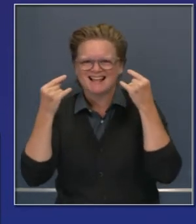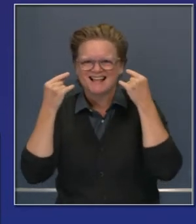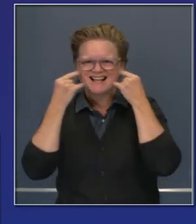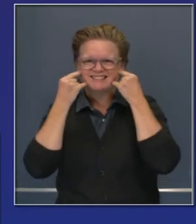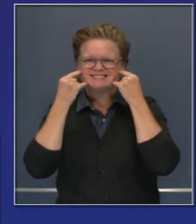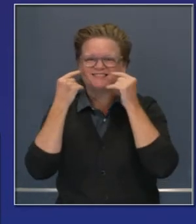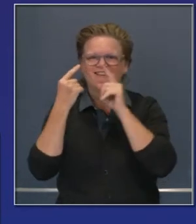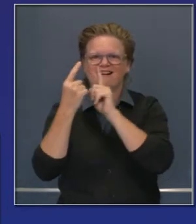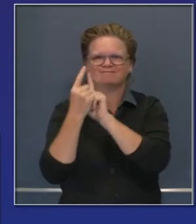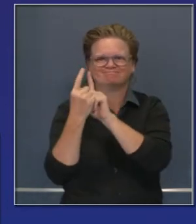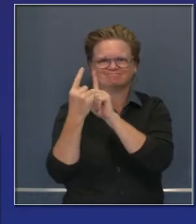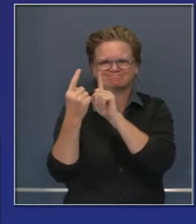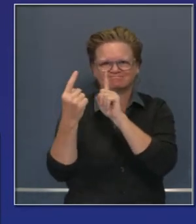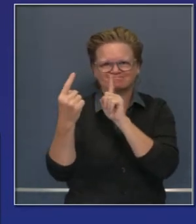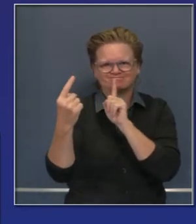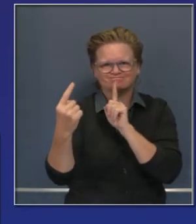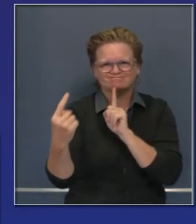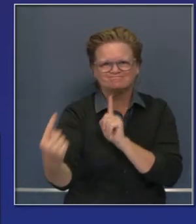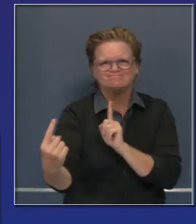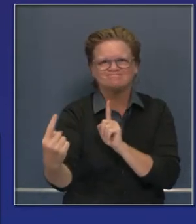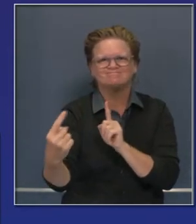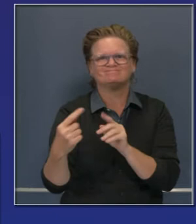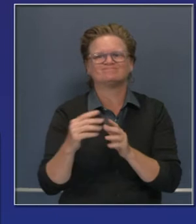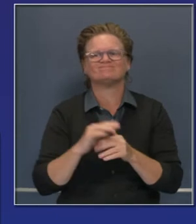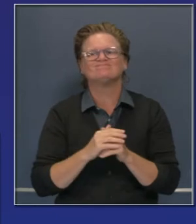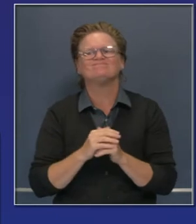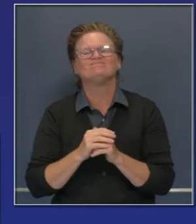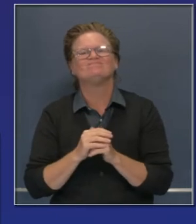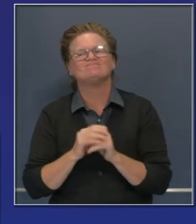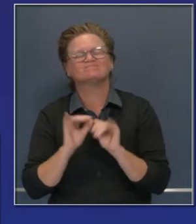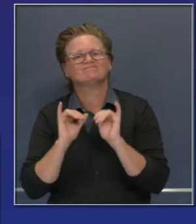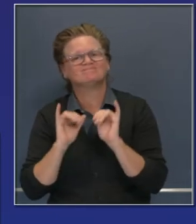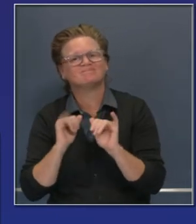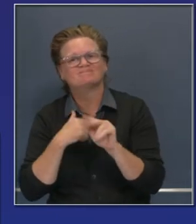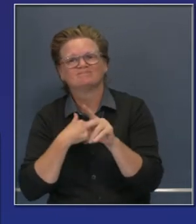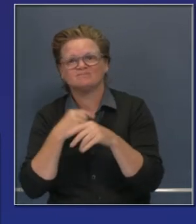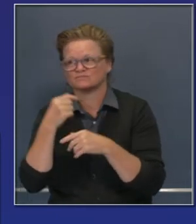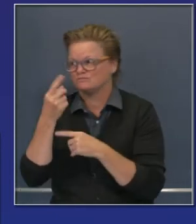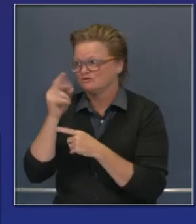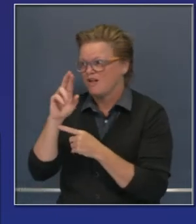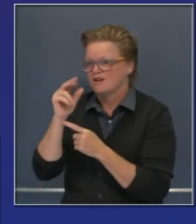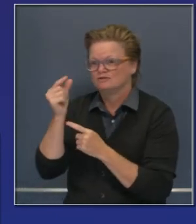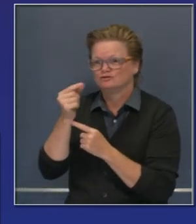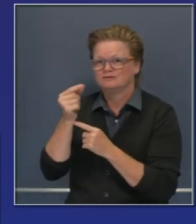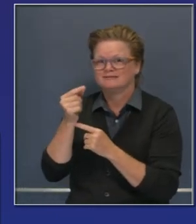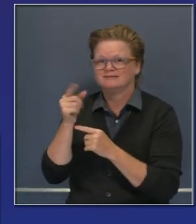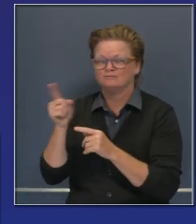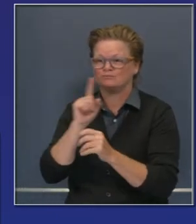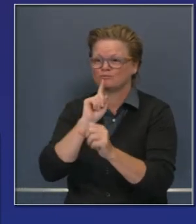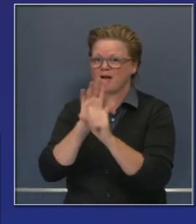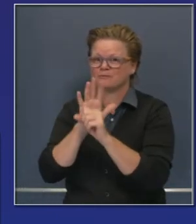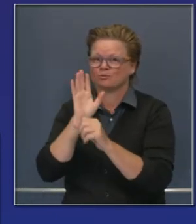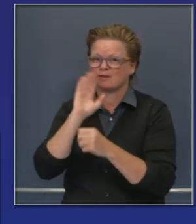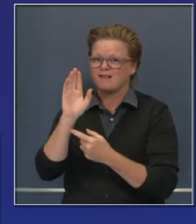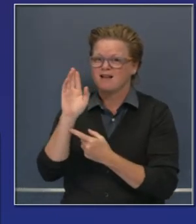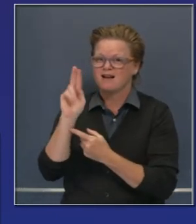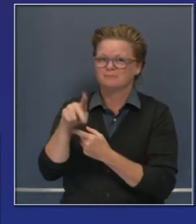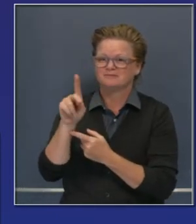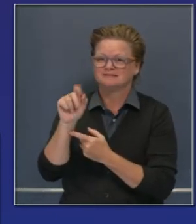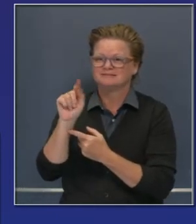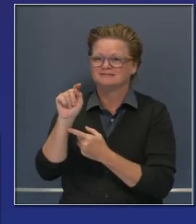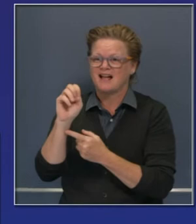Debemos seguir distanciándonos físicamente. En un momento veremos al doctor Gaudi en la próxima semana